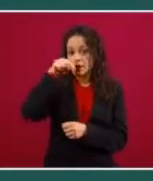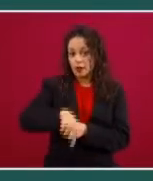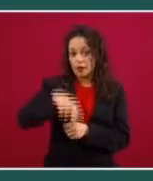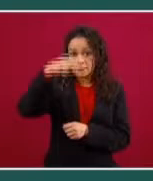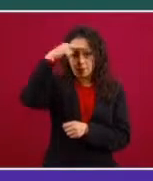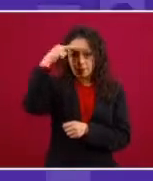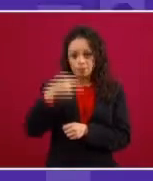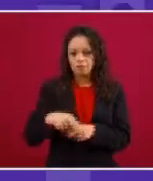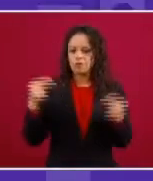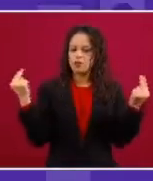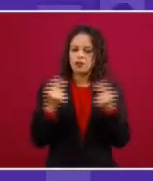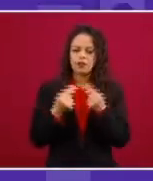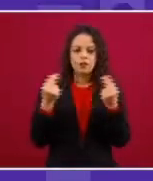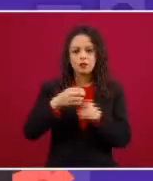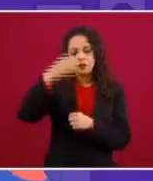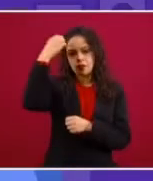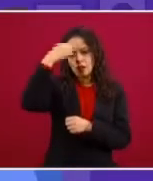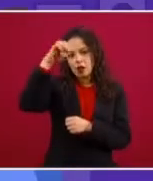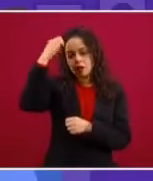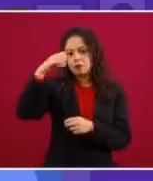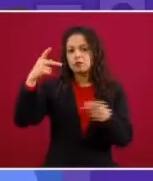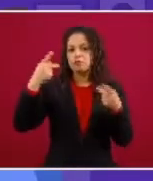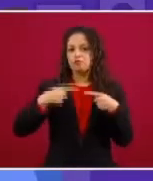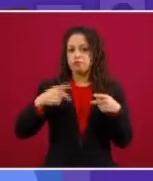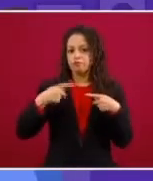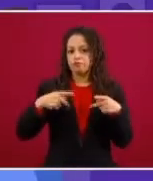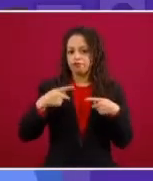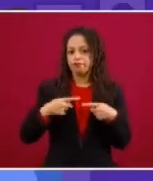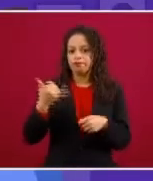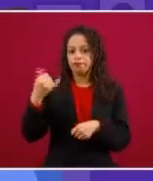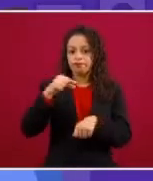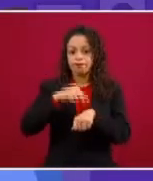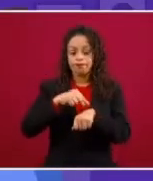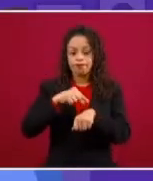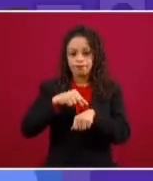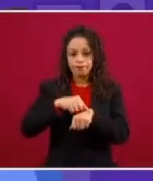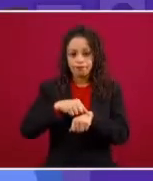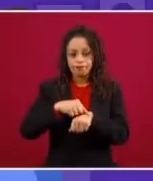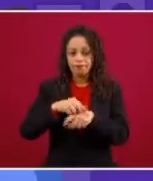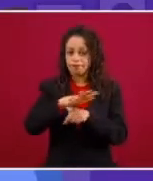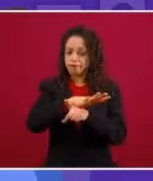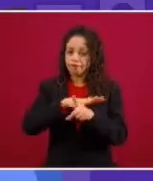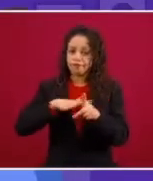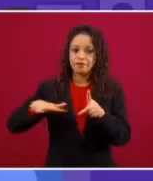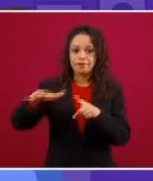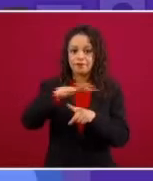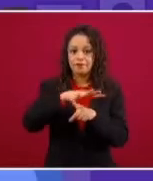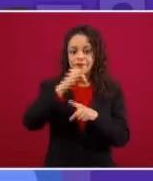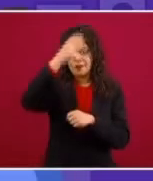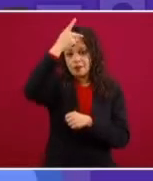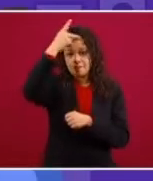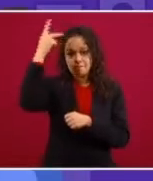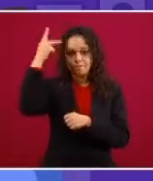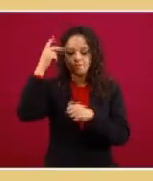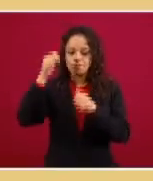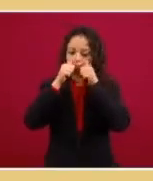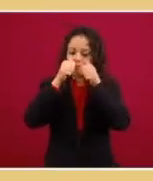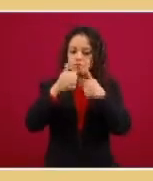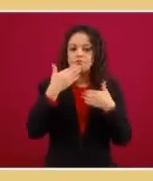experiencia, los conocimientos y la vocación de servicio de todo el personal médico y de enfermería.